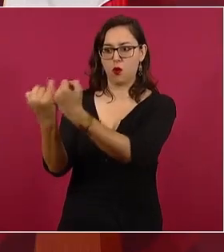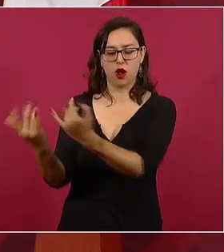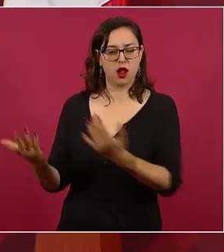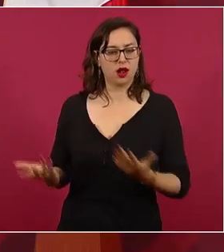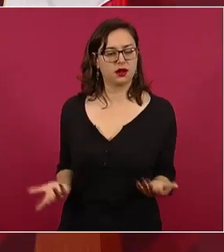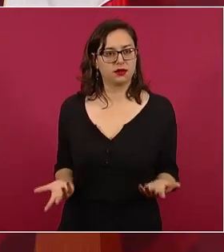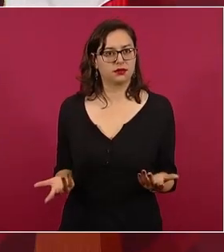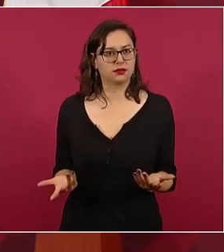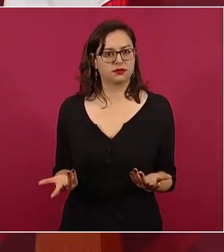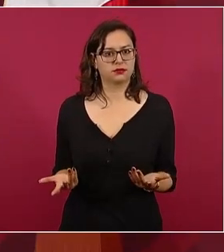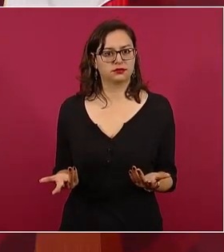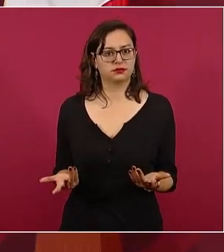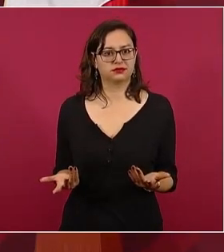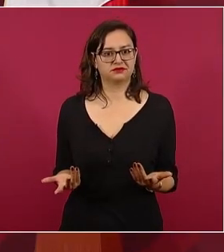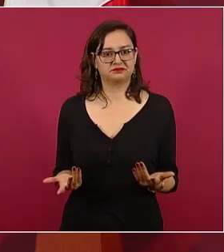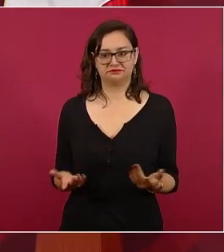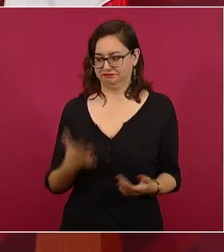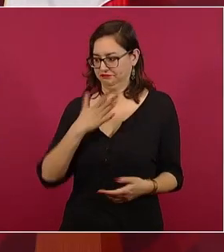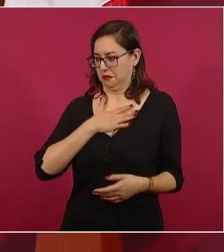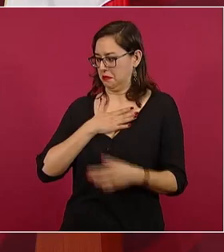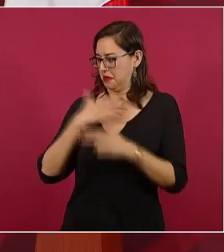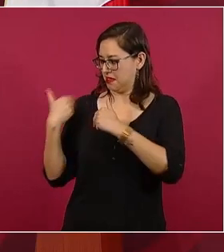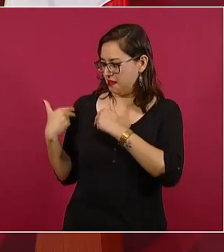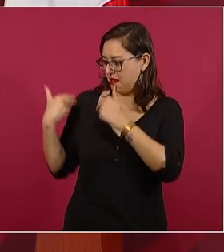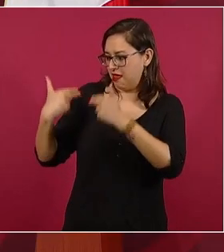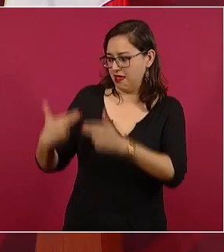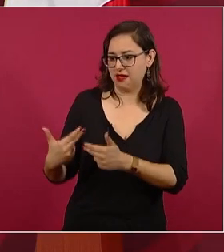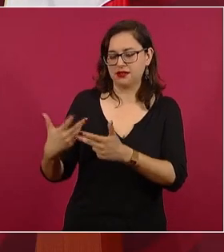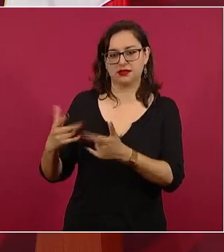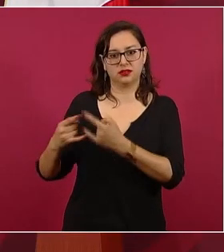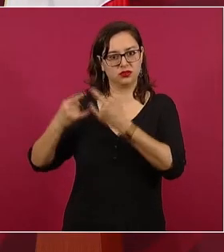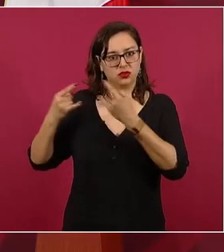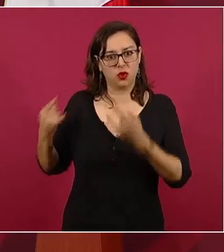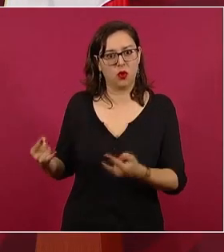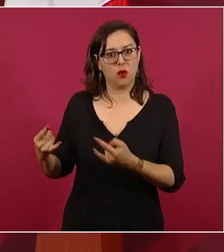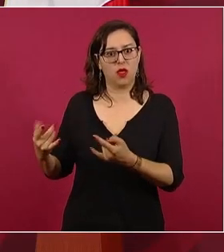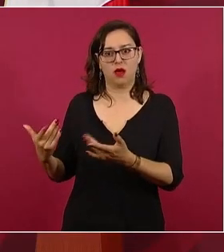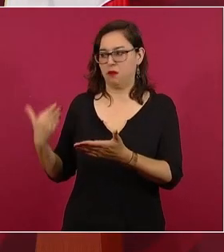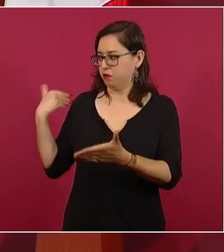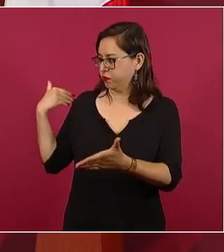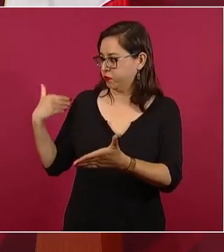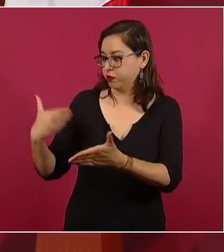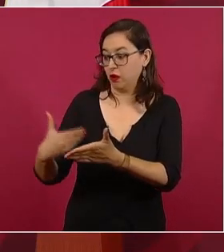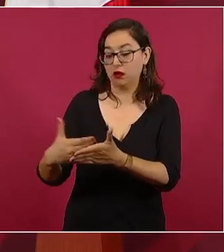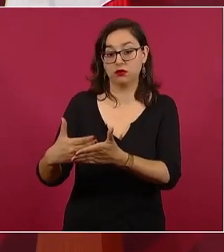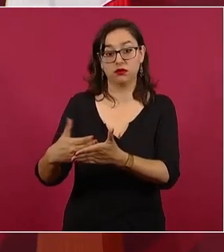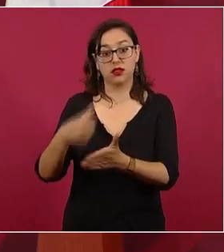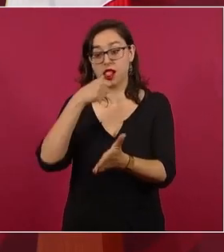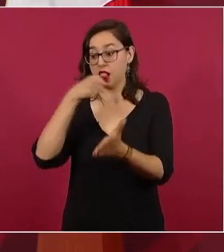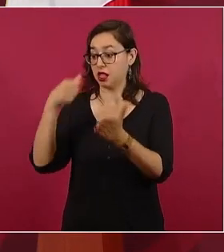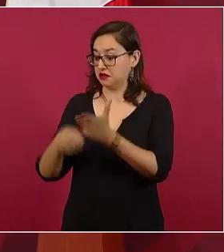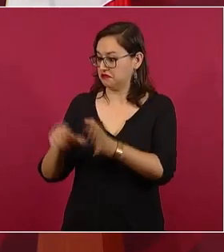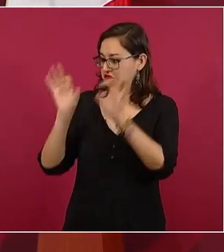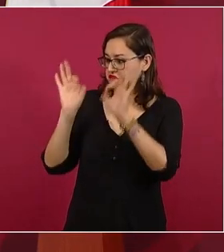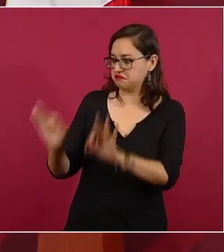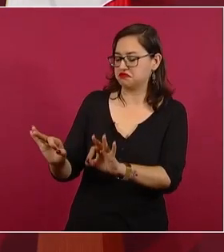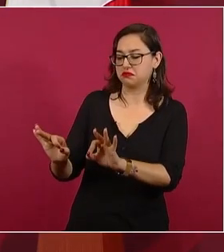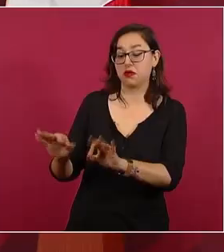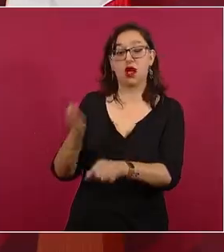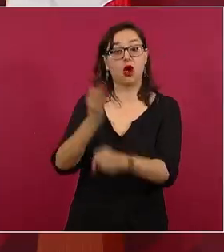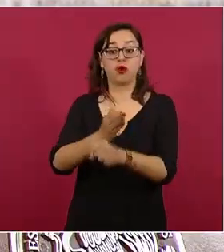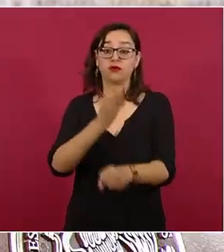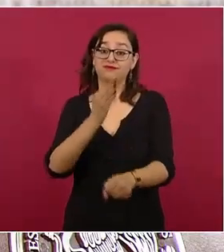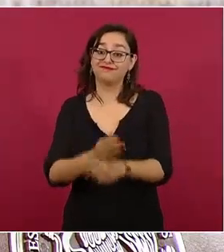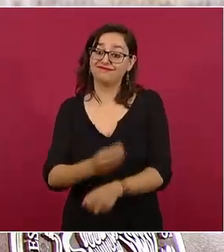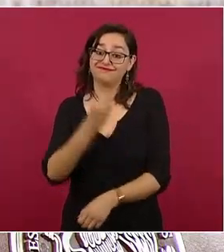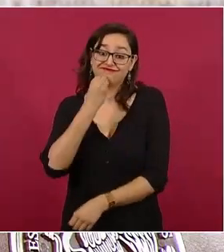que ahora la voy a volver a leer, ni